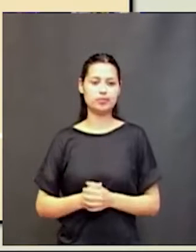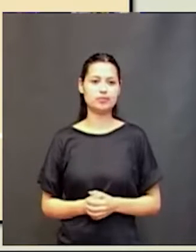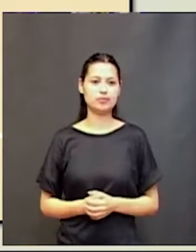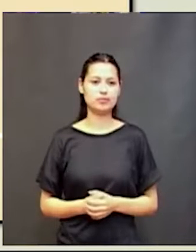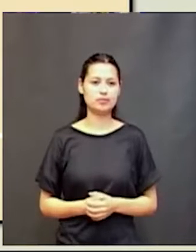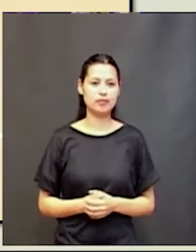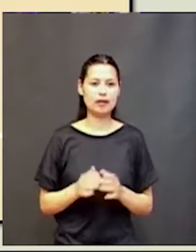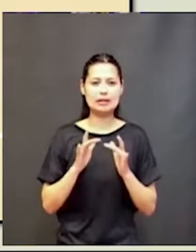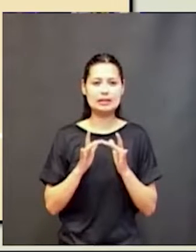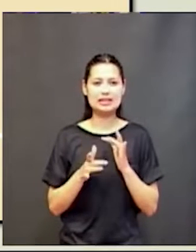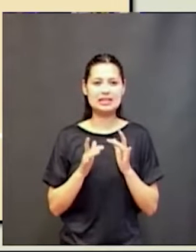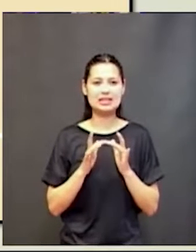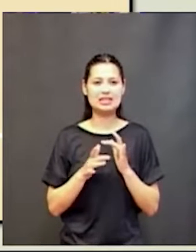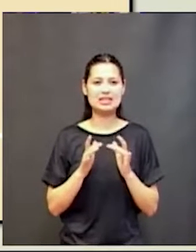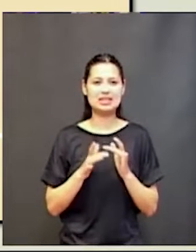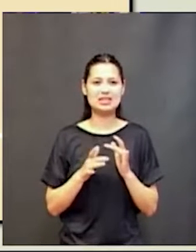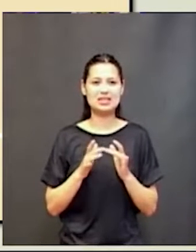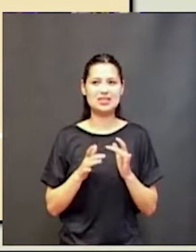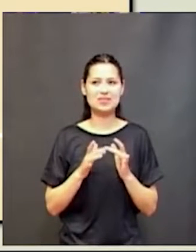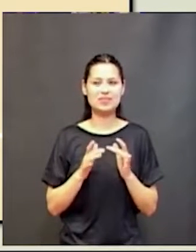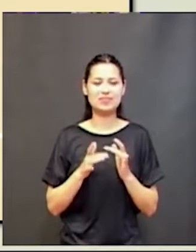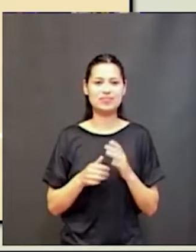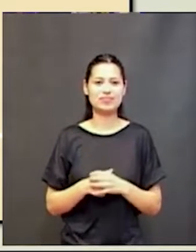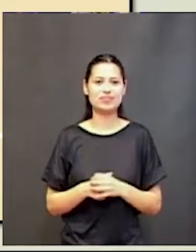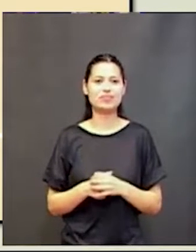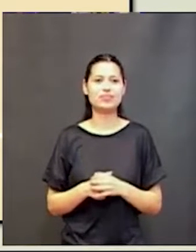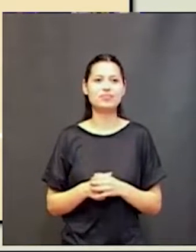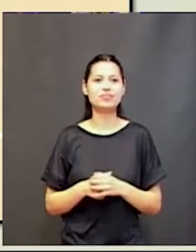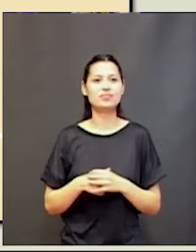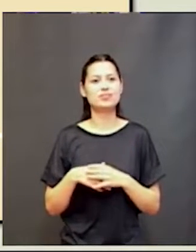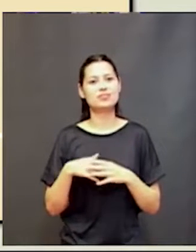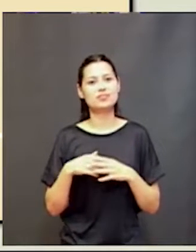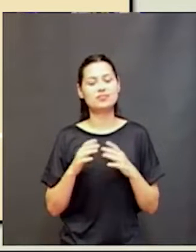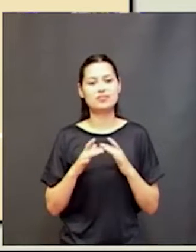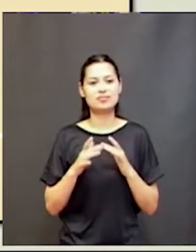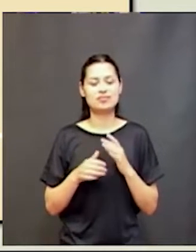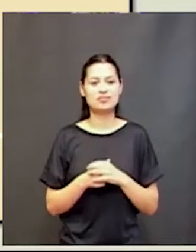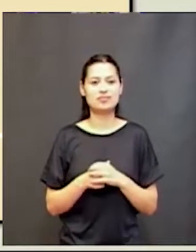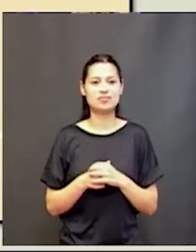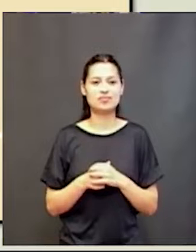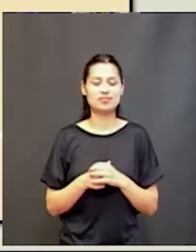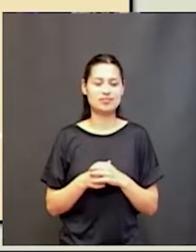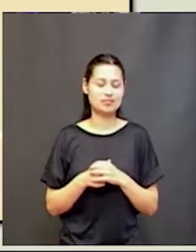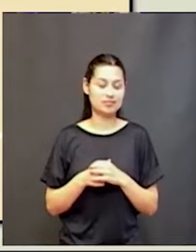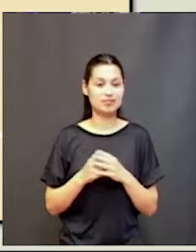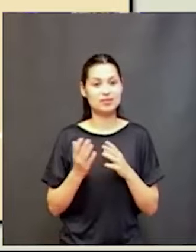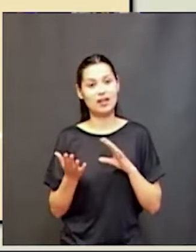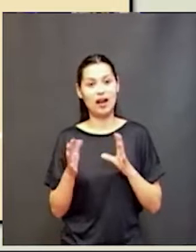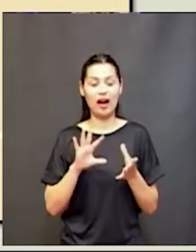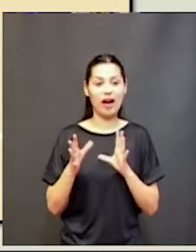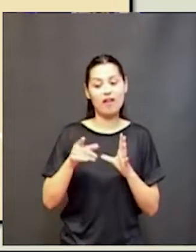de exigencia extrema si podemos cometer el gran error de colocarnos, colocar a nosotros en la zona de pánico